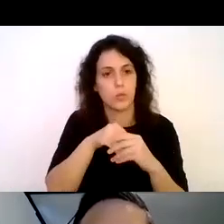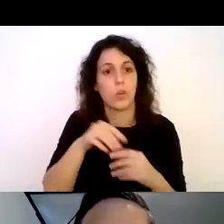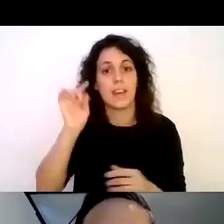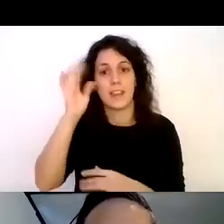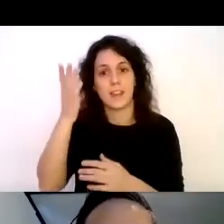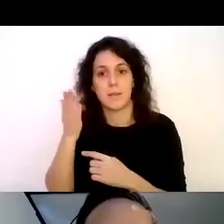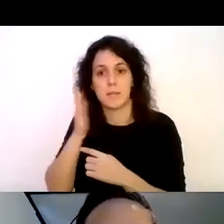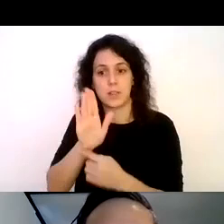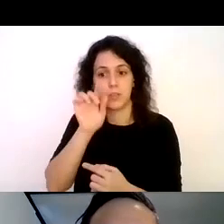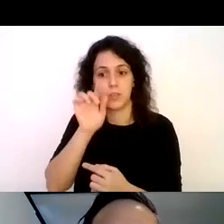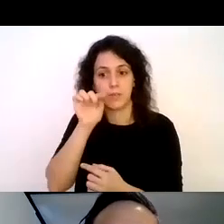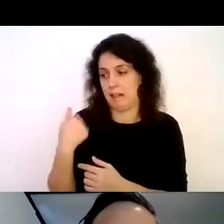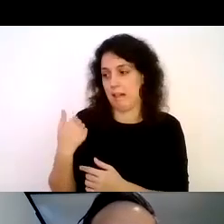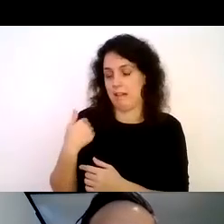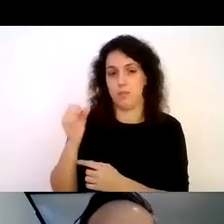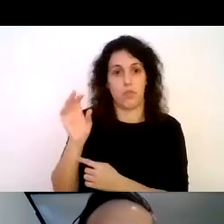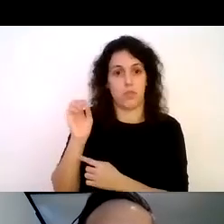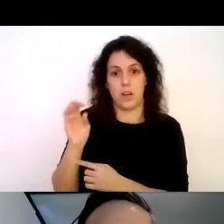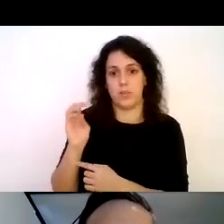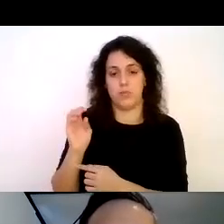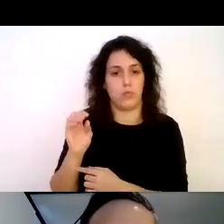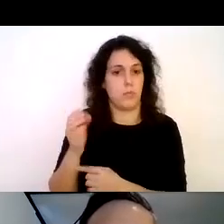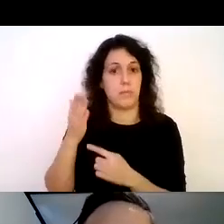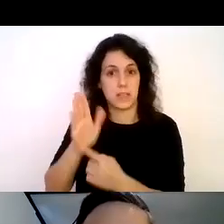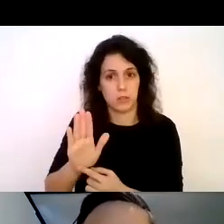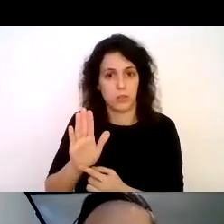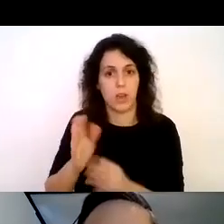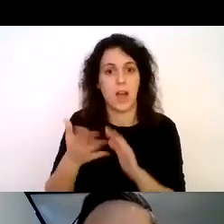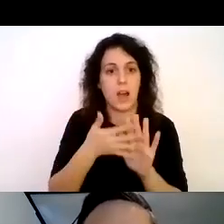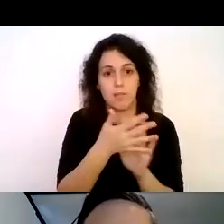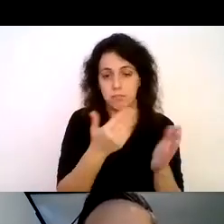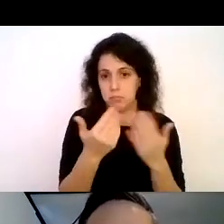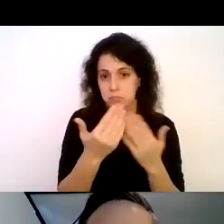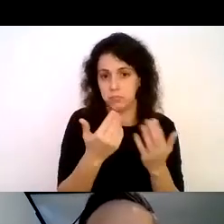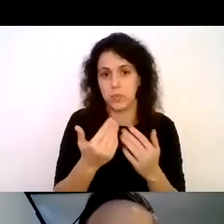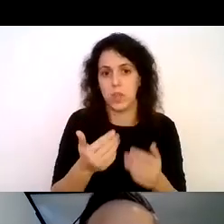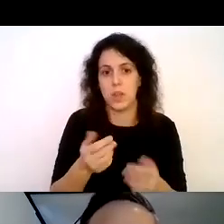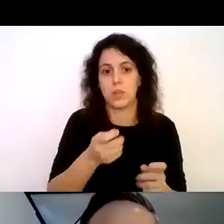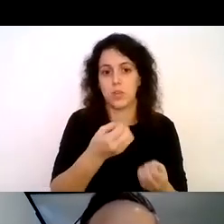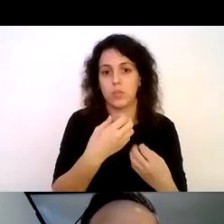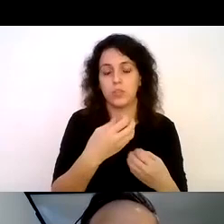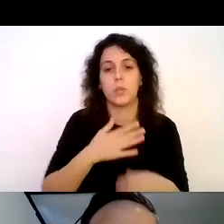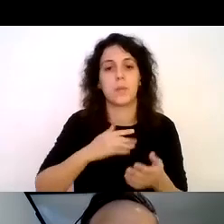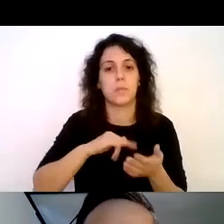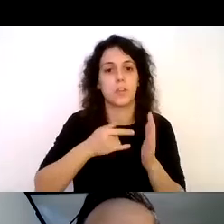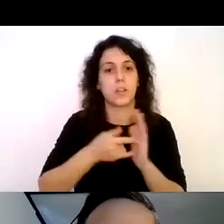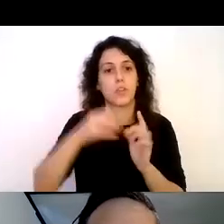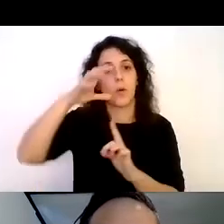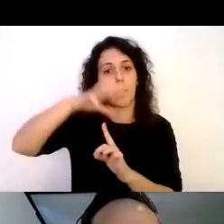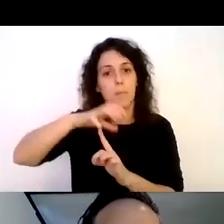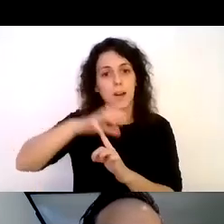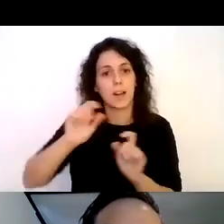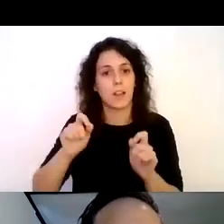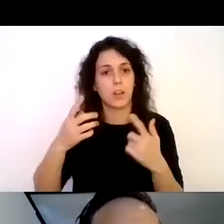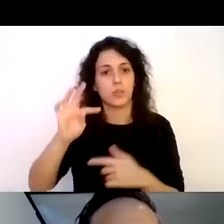congreso hace un par de días y conversando con ella mencionó la posibilidad de desarrollar mi proyecto en el parque nacional Tolhuaca